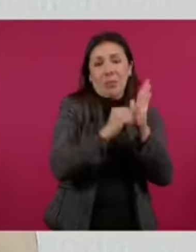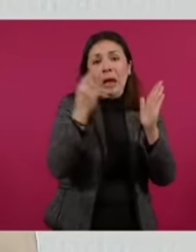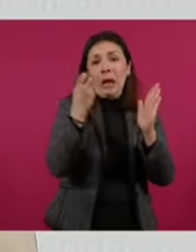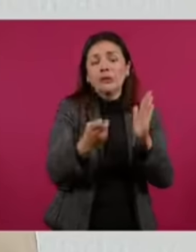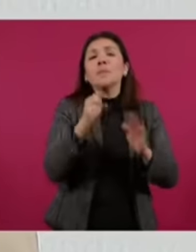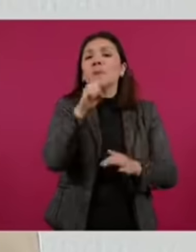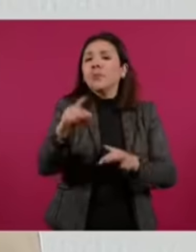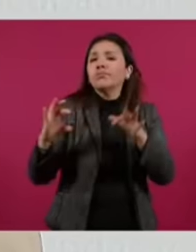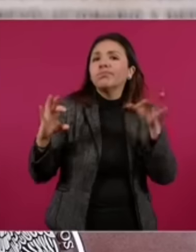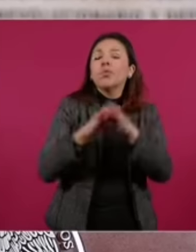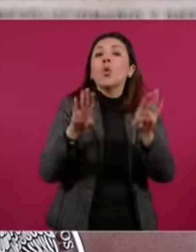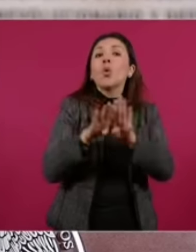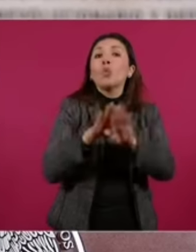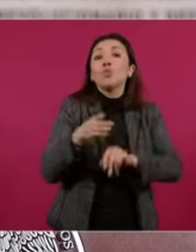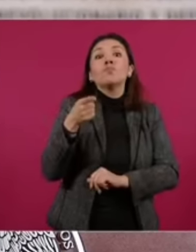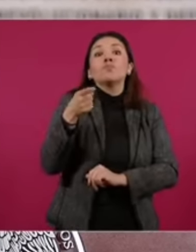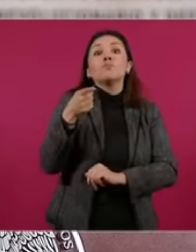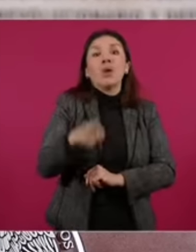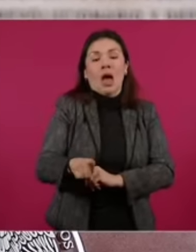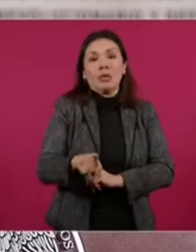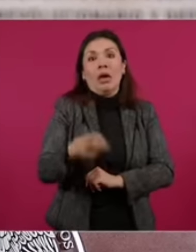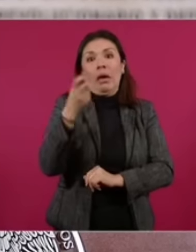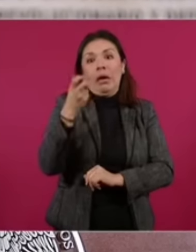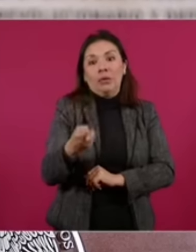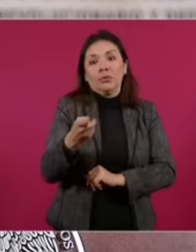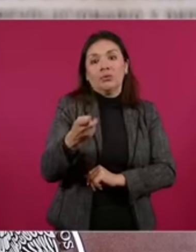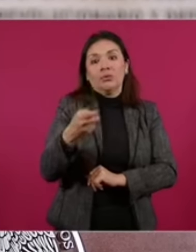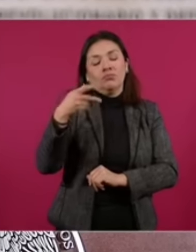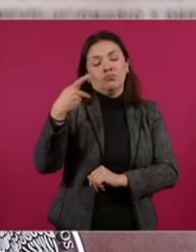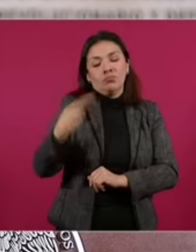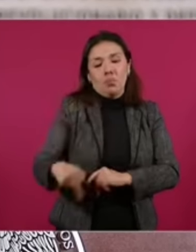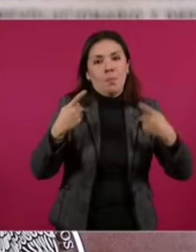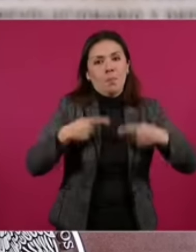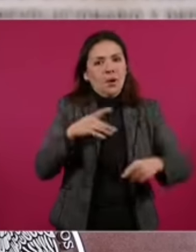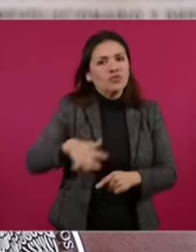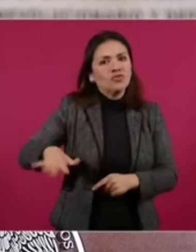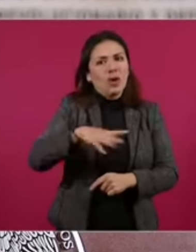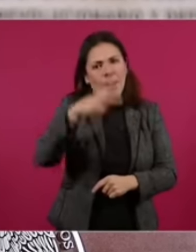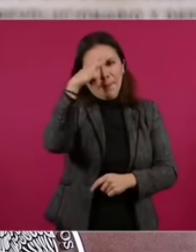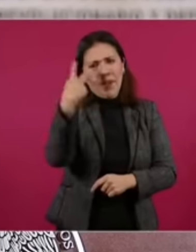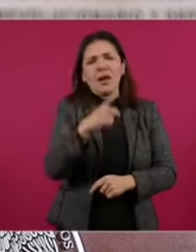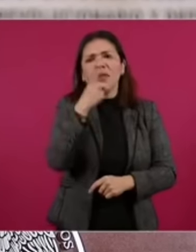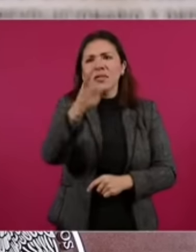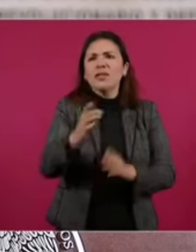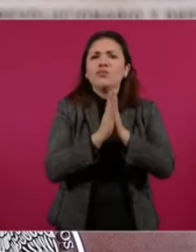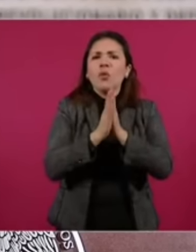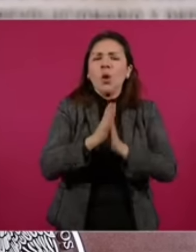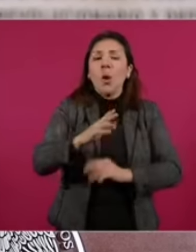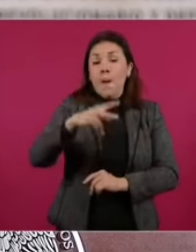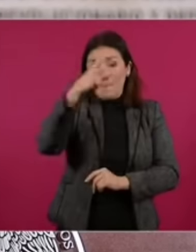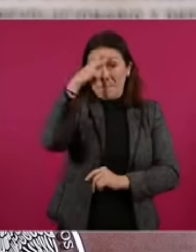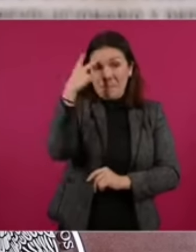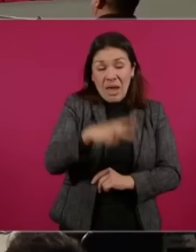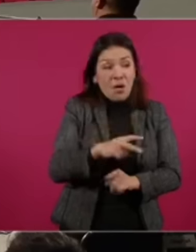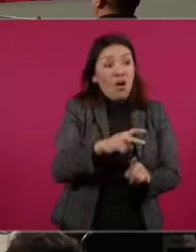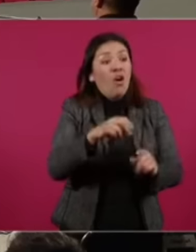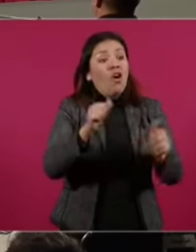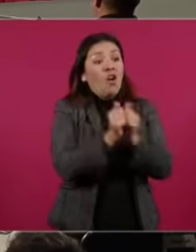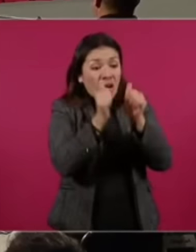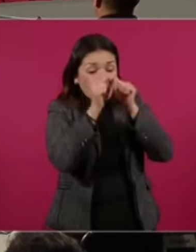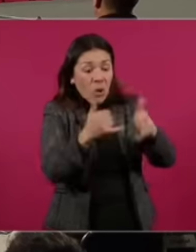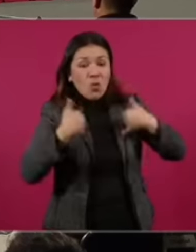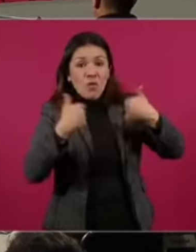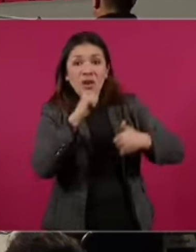consonancia con el mandato que se dio por parte del pueblo de México de que nunca más un México sin sus jóvenes. Muchas gracias.